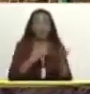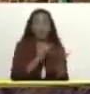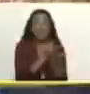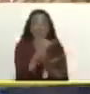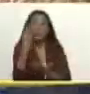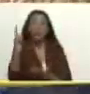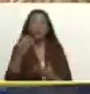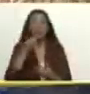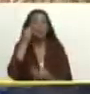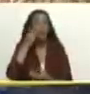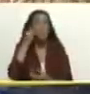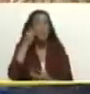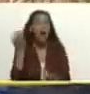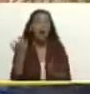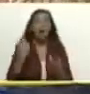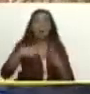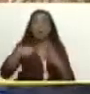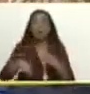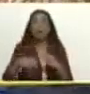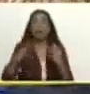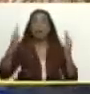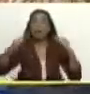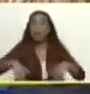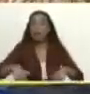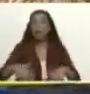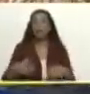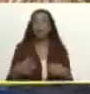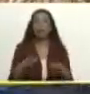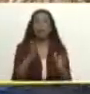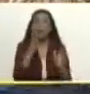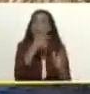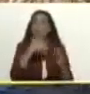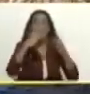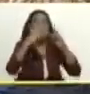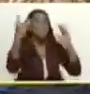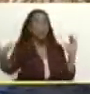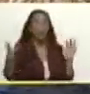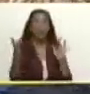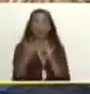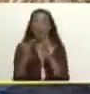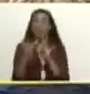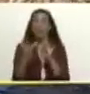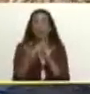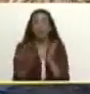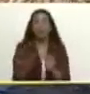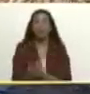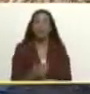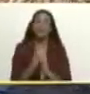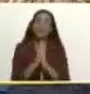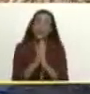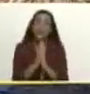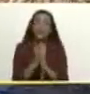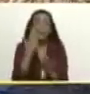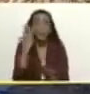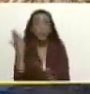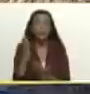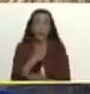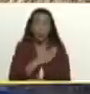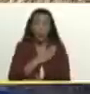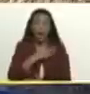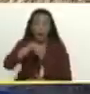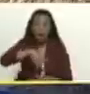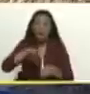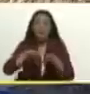en Cogedes que están severamente afectados por este grave problema del derribamiento del puente así que nosotros desde